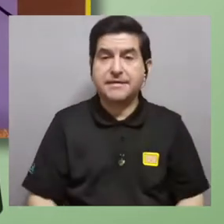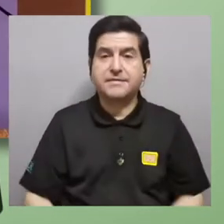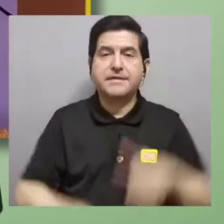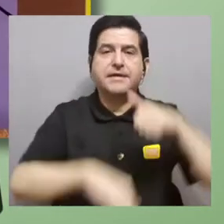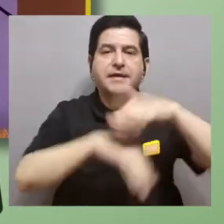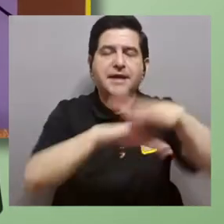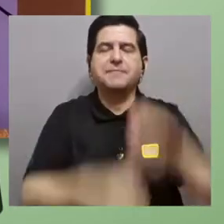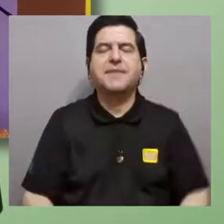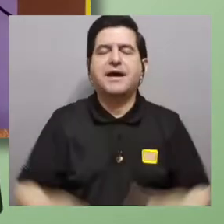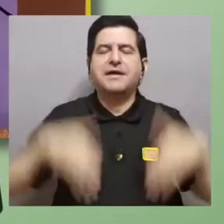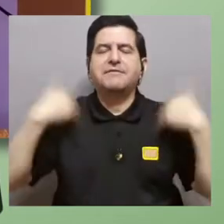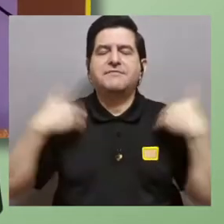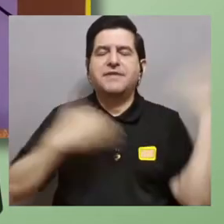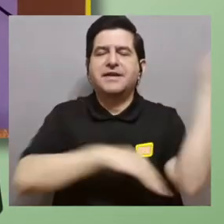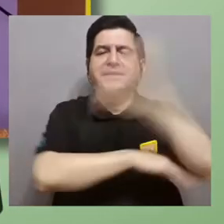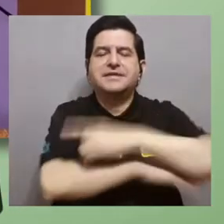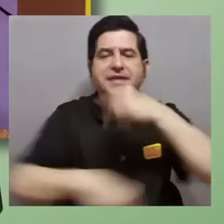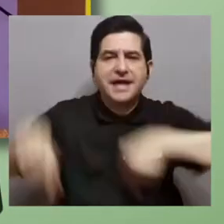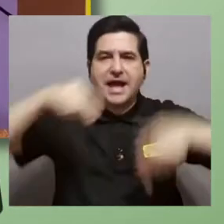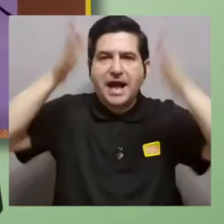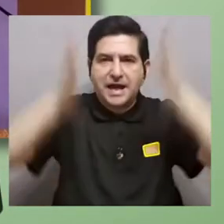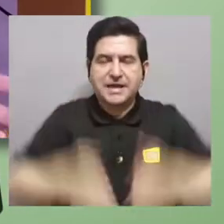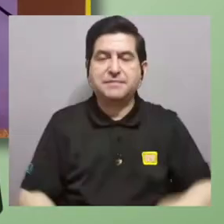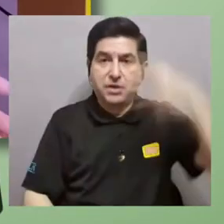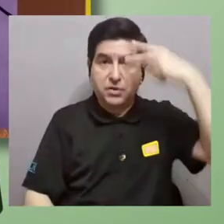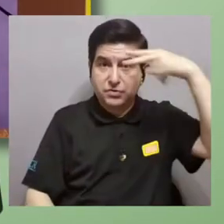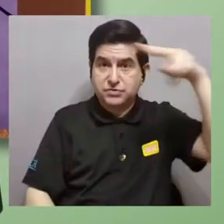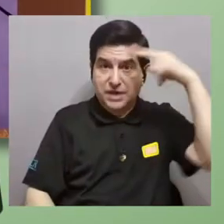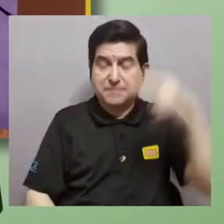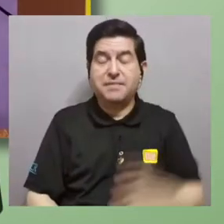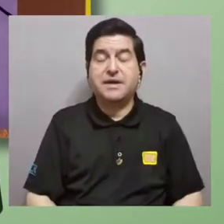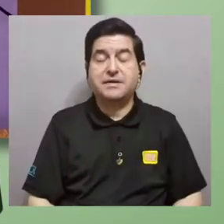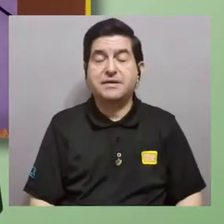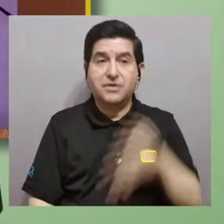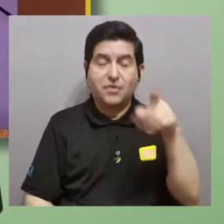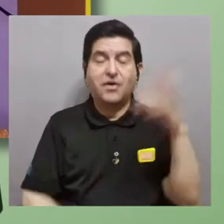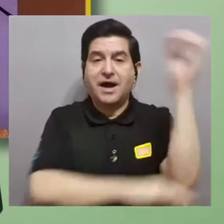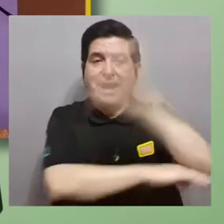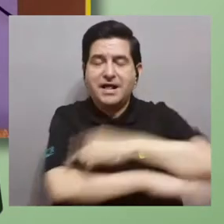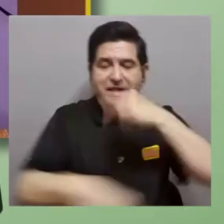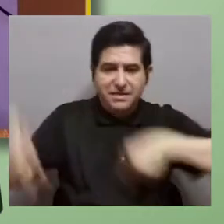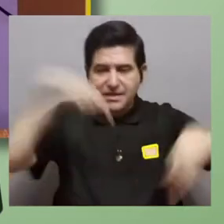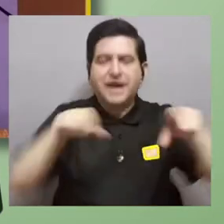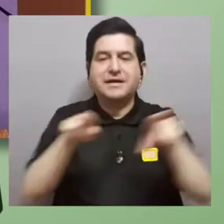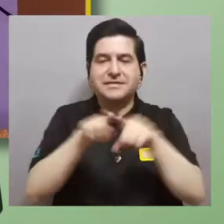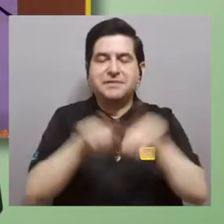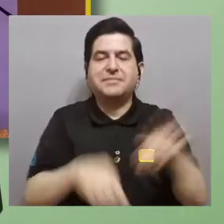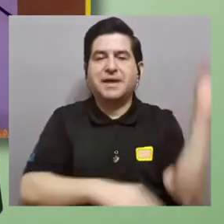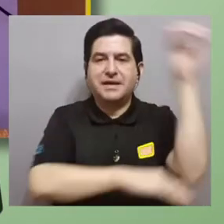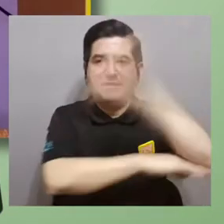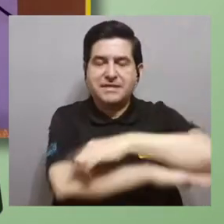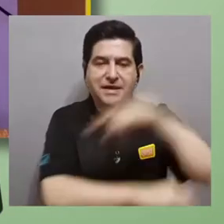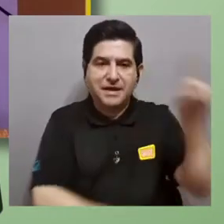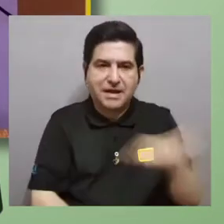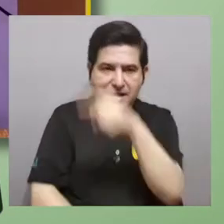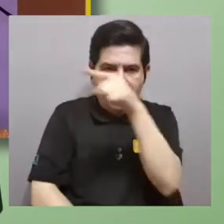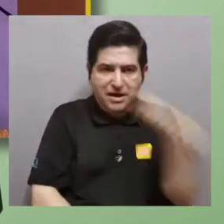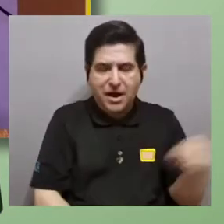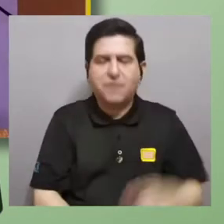mandarles un feliz día a los químicos, que en México se celebra el Día del Químico. Entonces, además del Día de la Abolición,